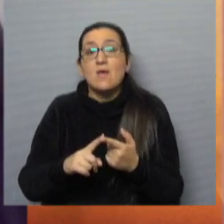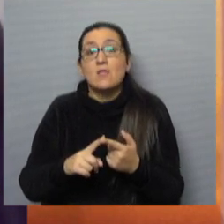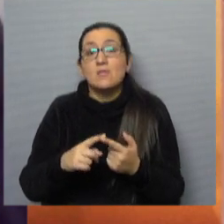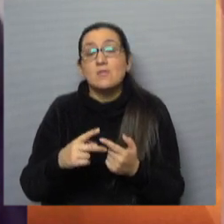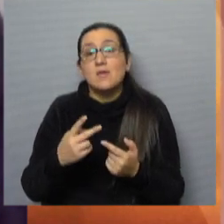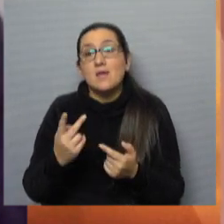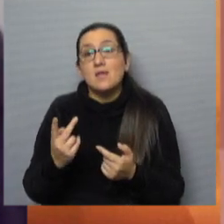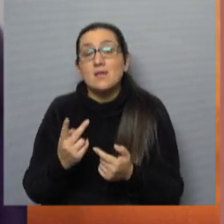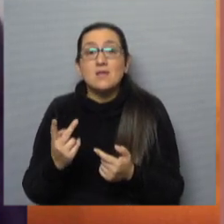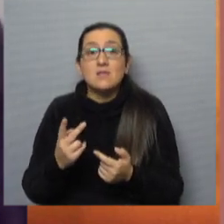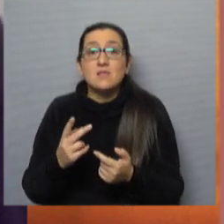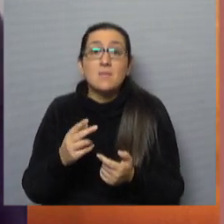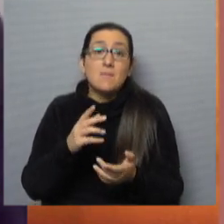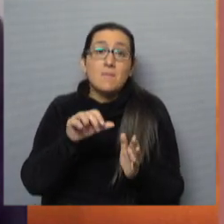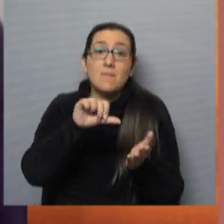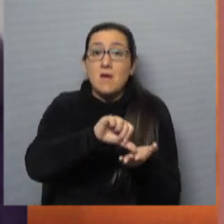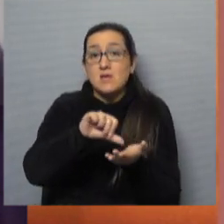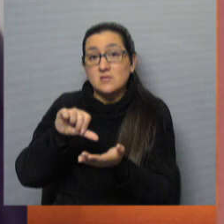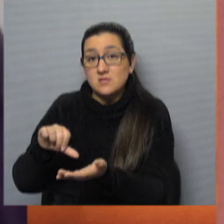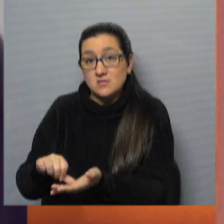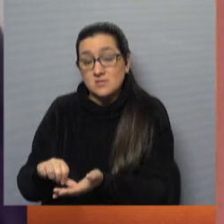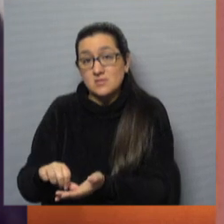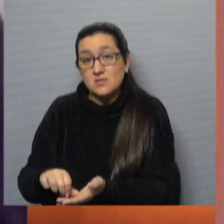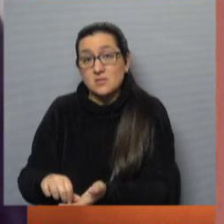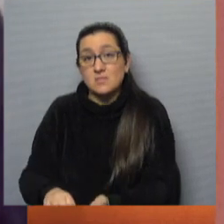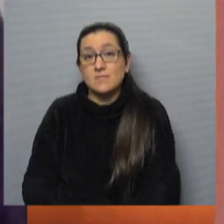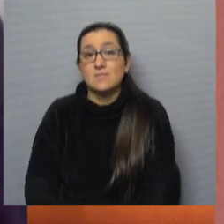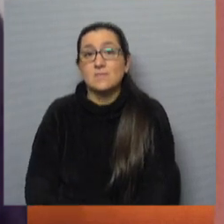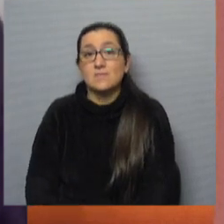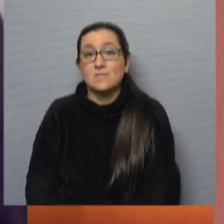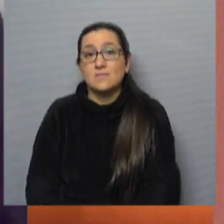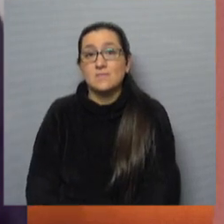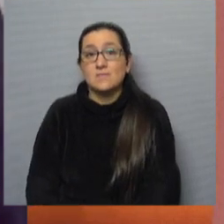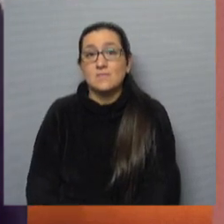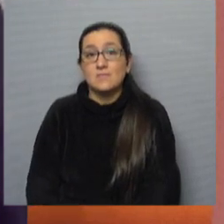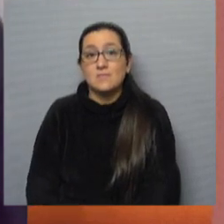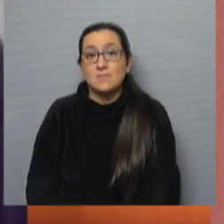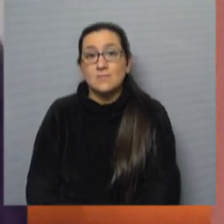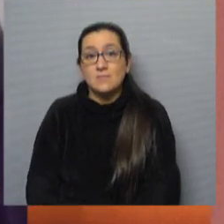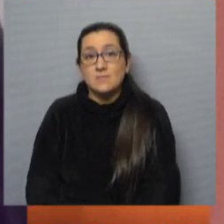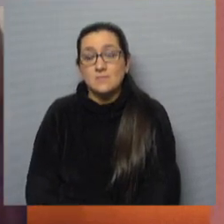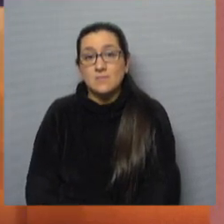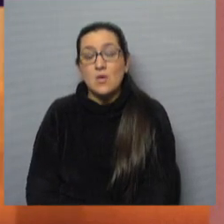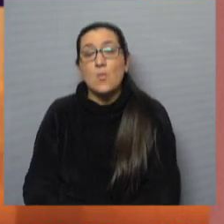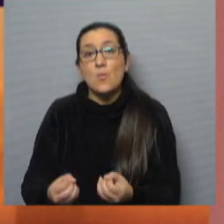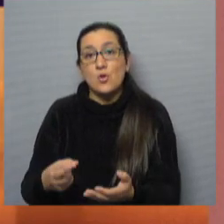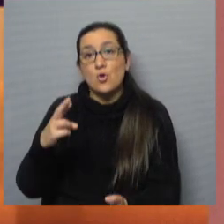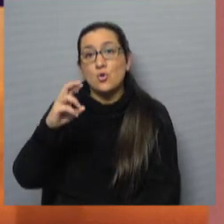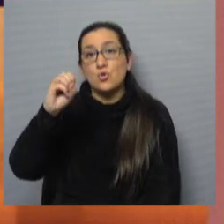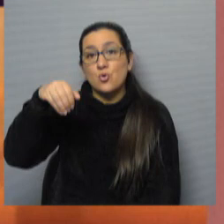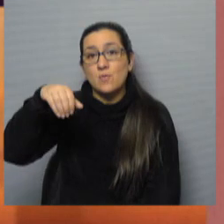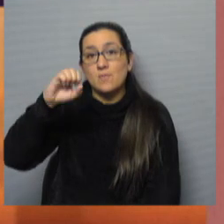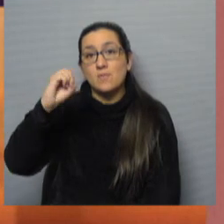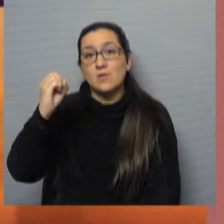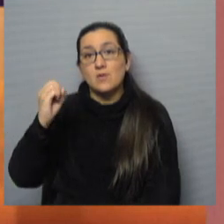entre naciones, entre estados nacionales. Bien, bien. Romeo, te